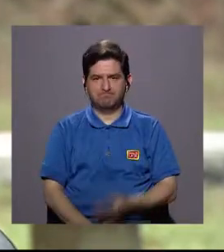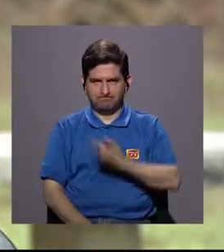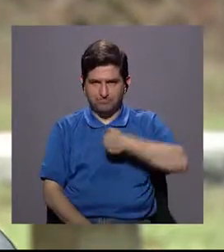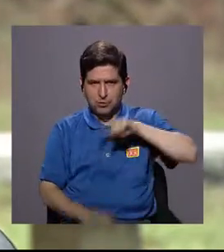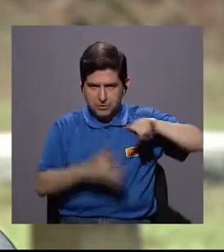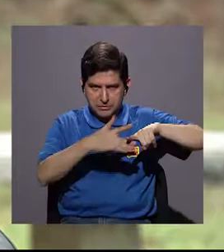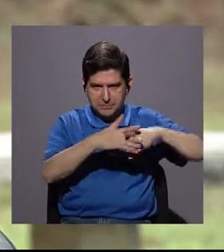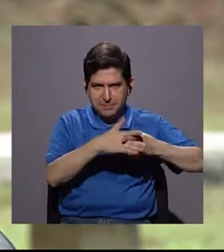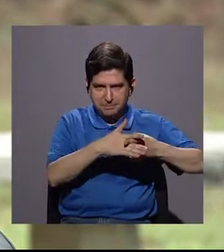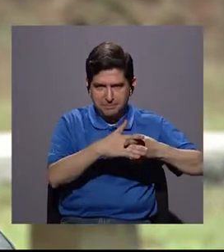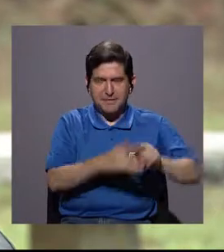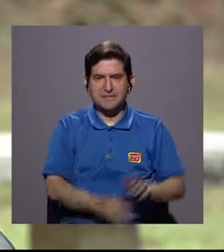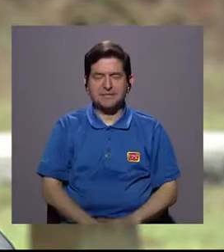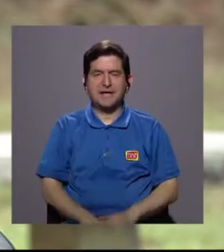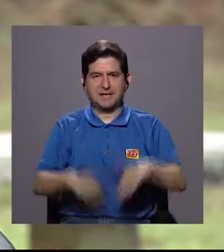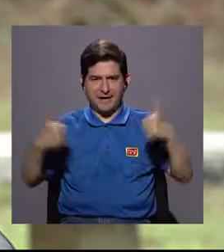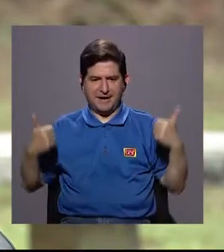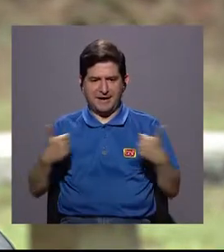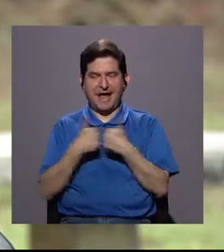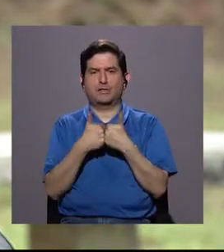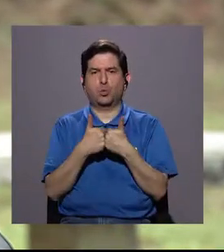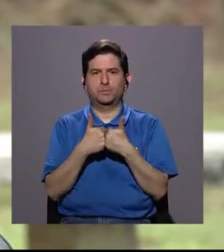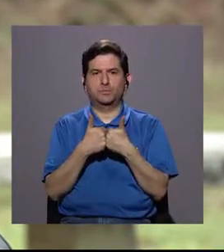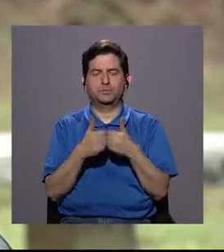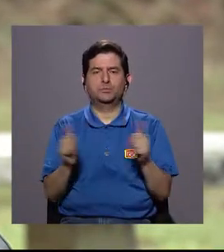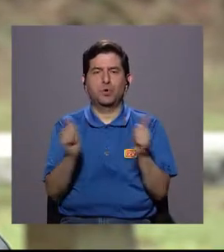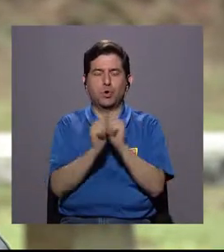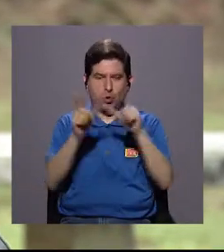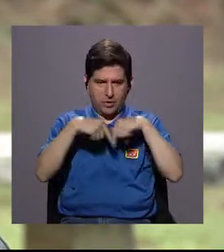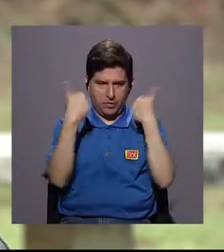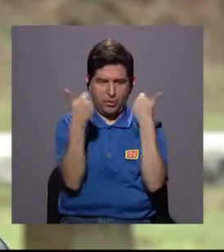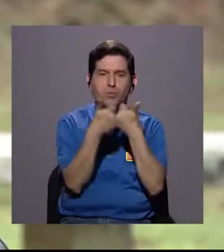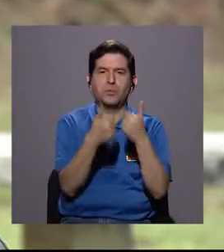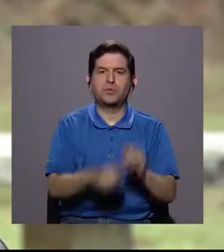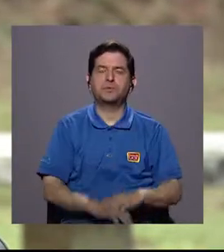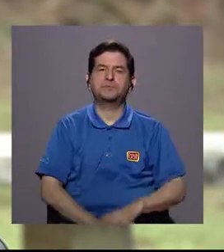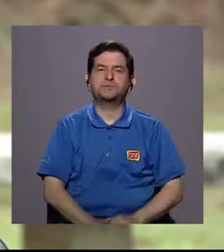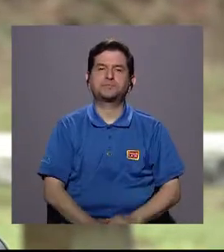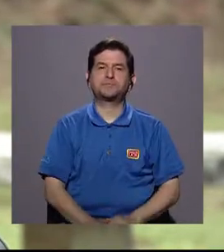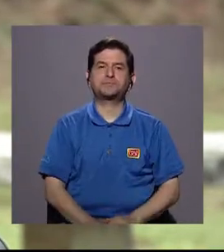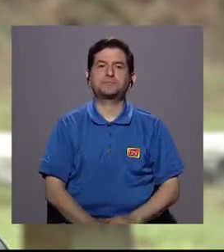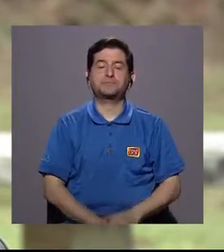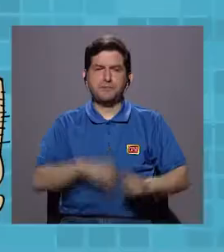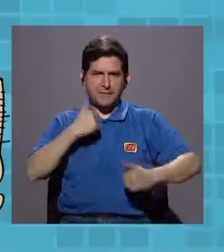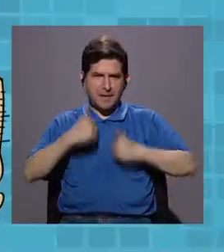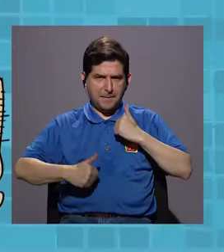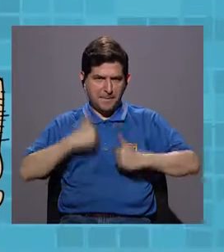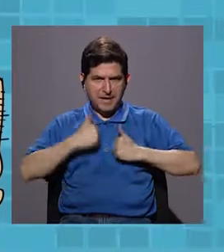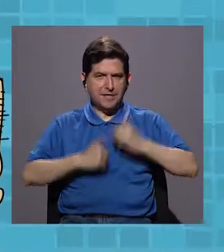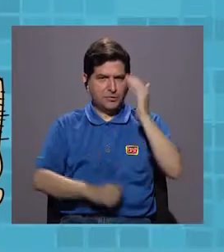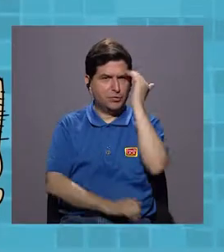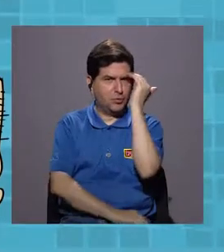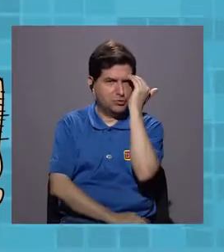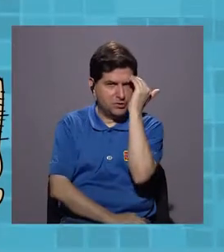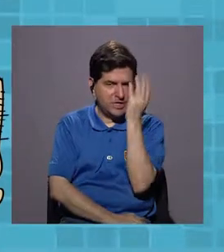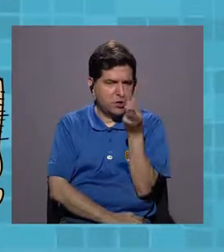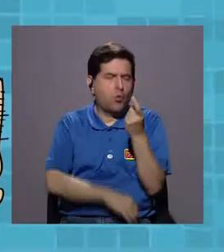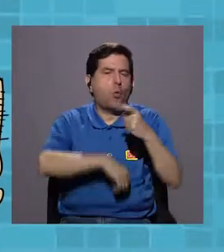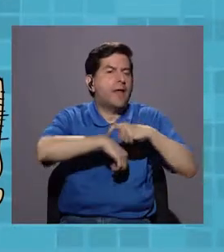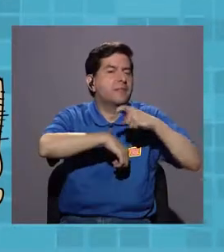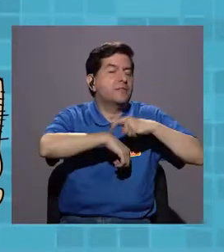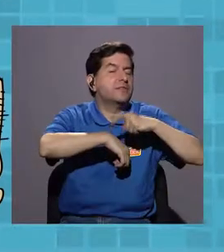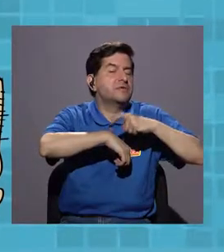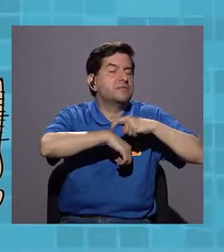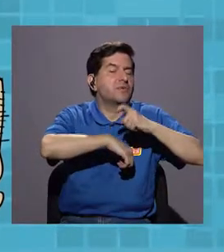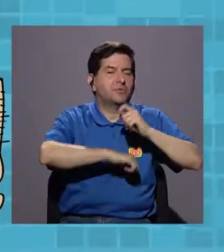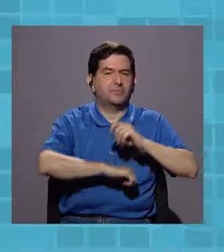Empezamos un reto con los chicos del grupo para ver ya bañándose conscientemente cuánto tiempo